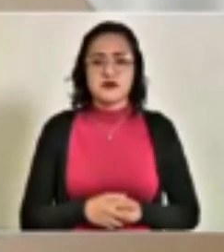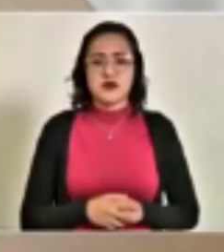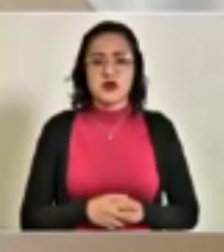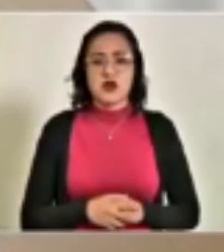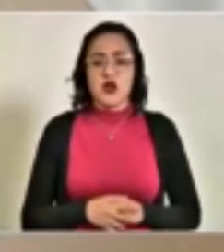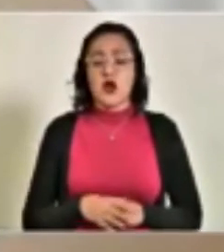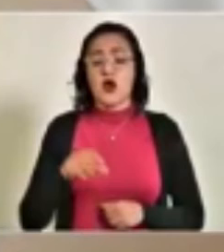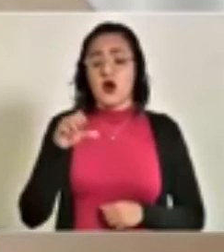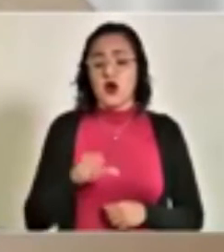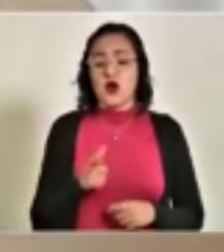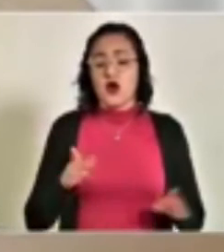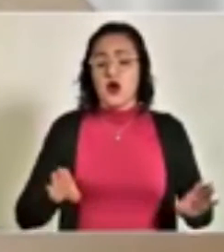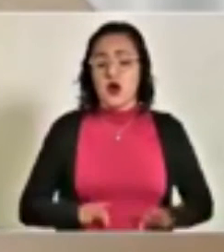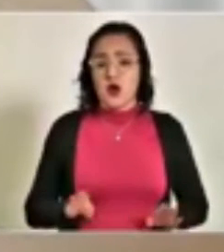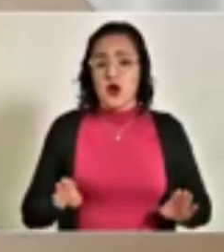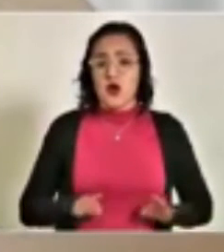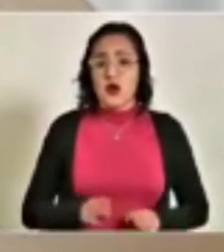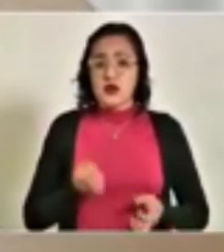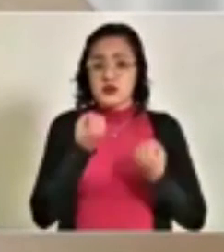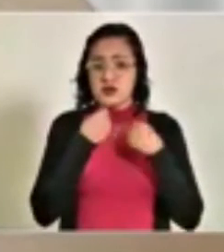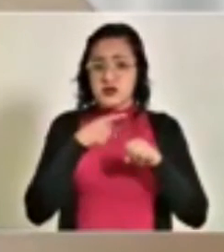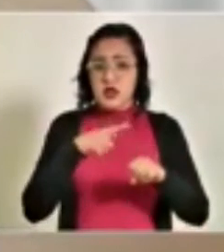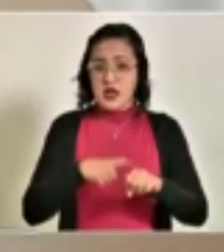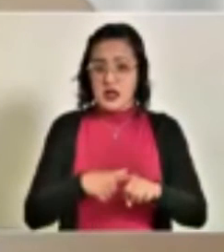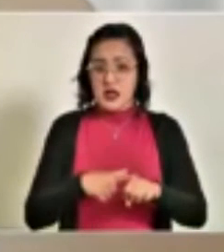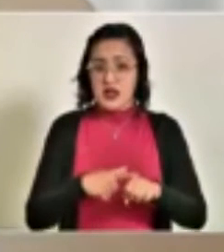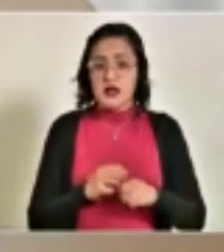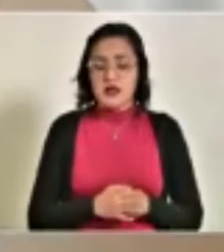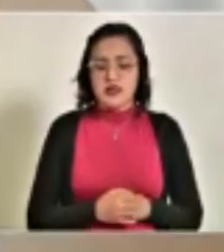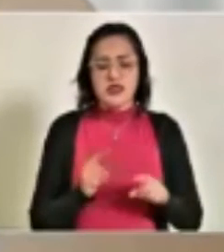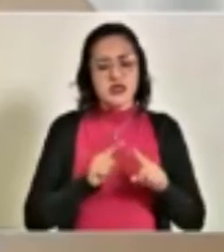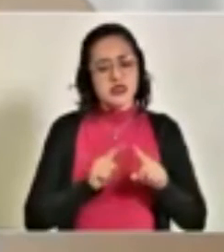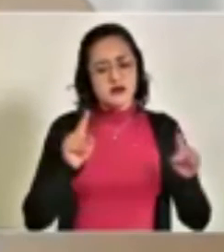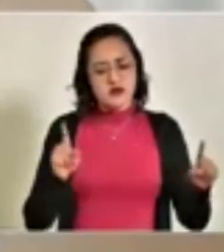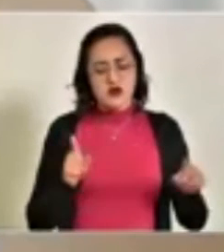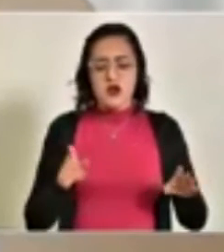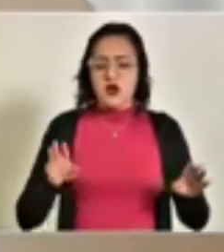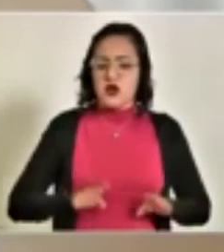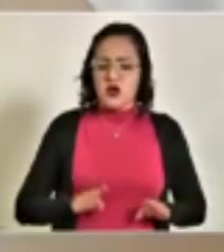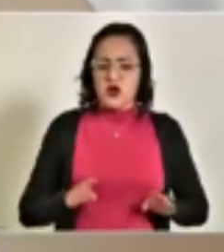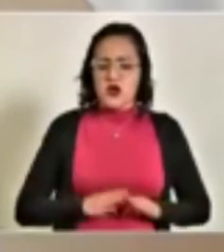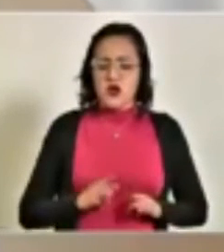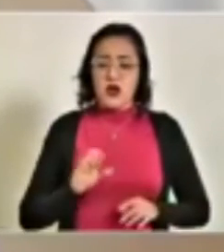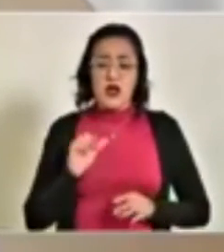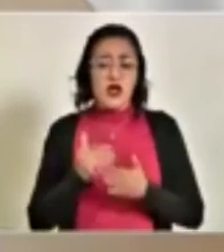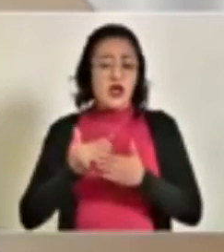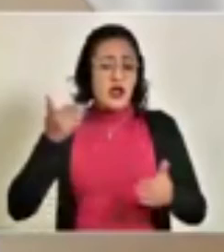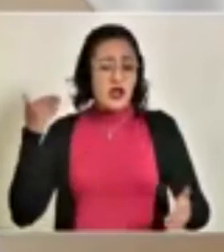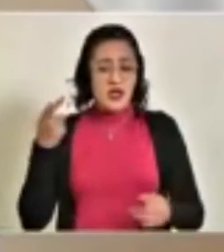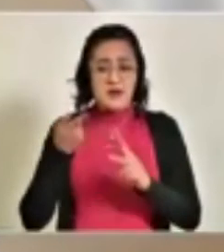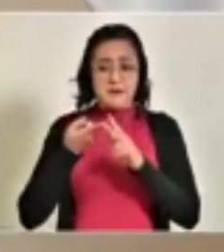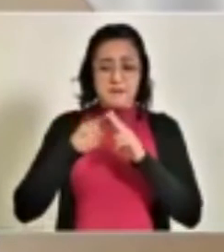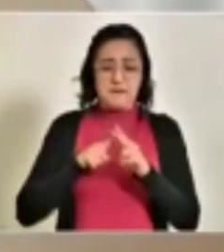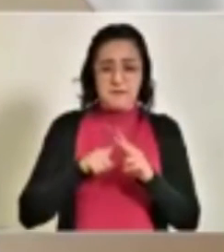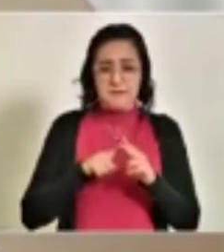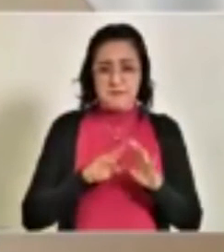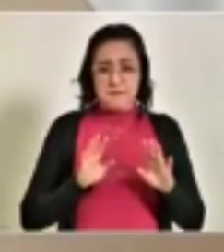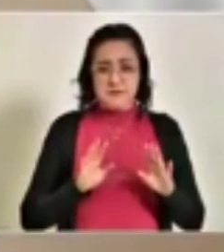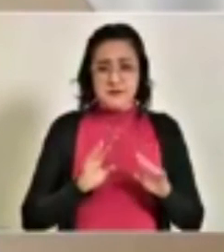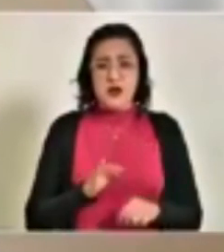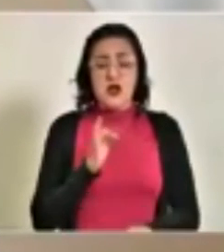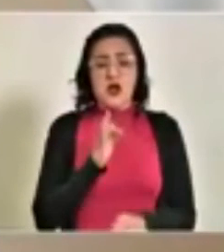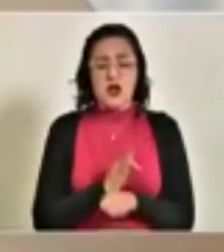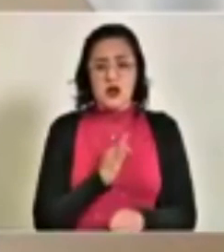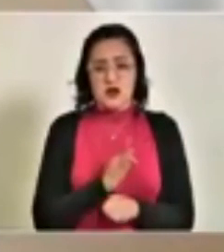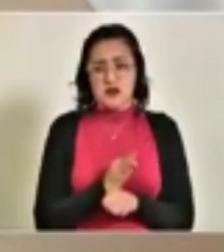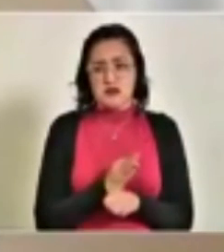hoy el comportamiento social es diferente al comportamiento social que cuando empezó esta